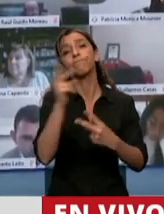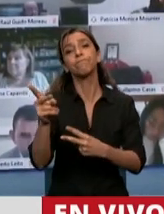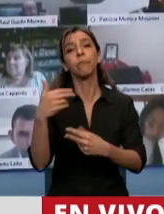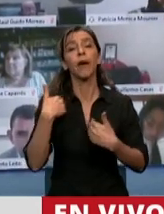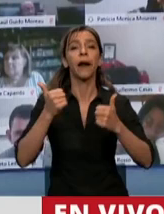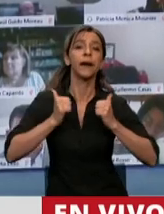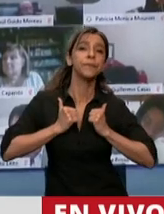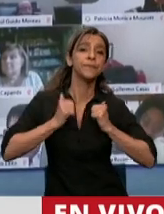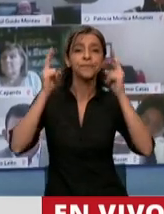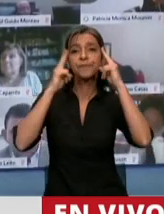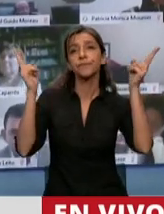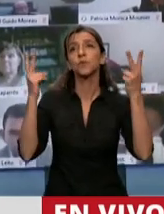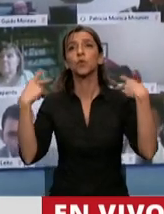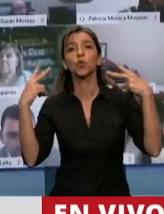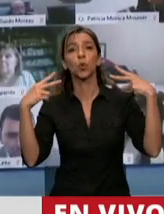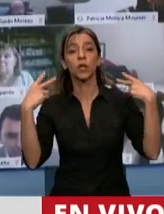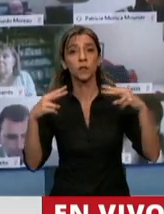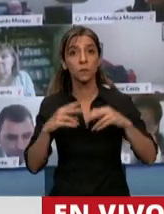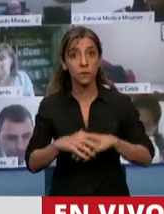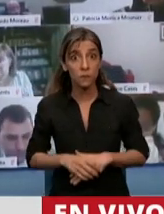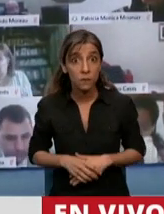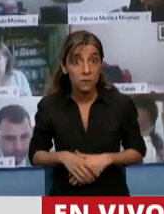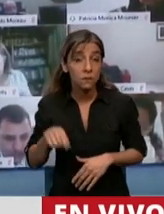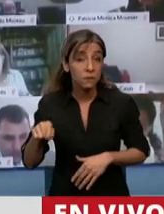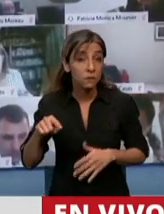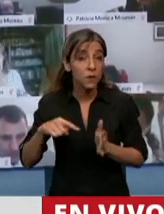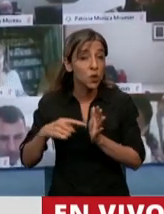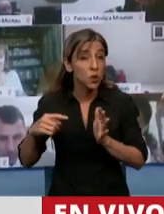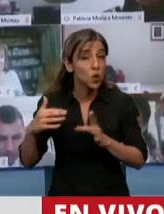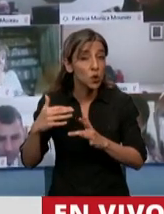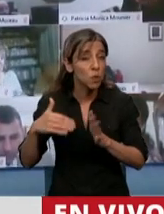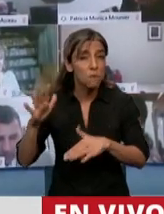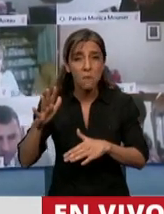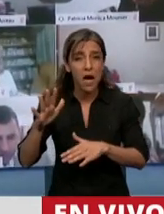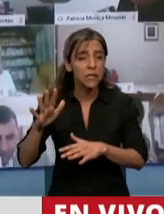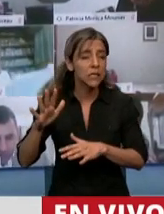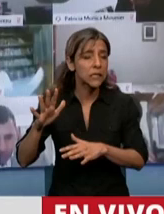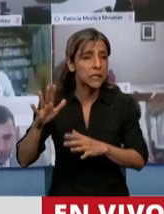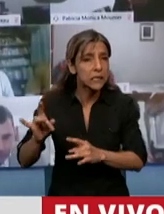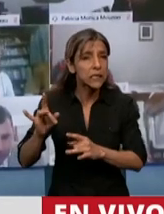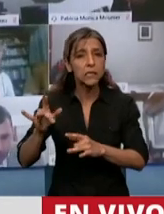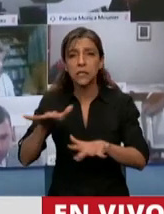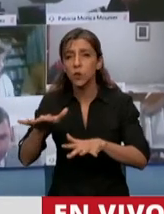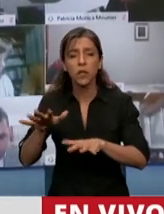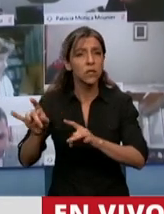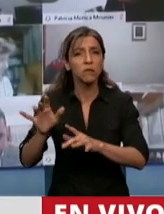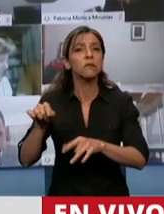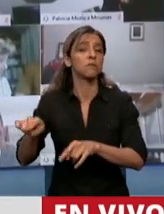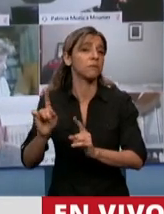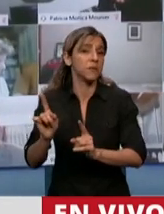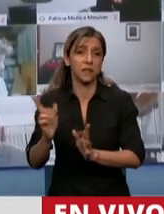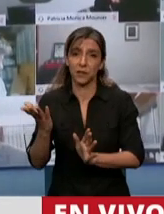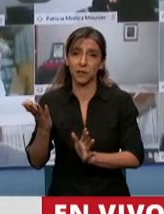recrearse, hacer turismo en la ciudad más complicada de Río Negro. También este gobierno,